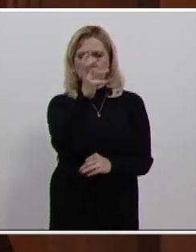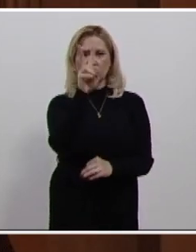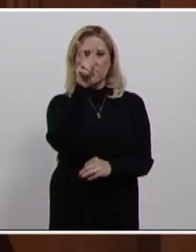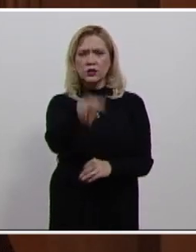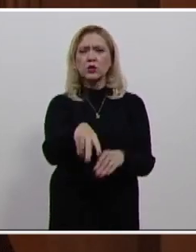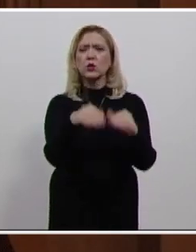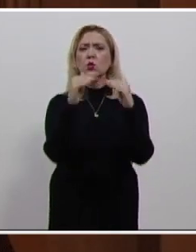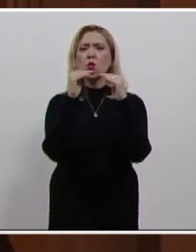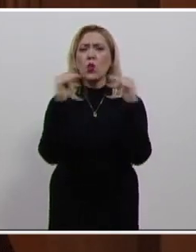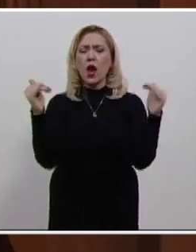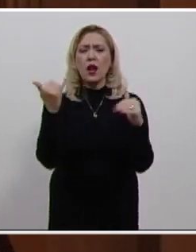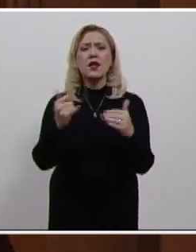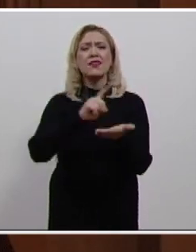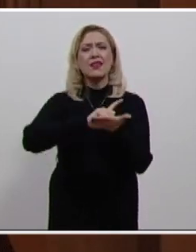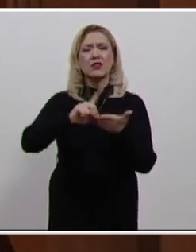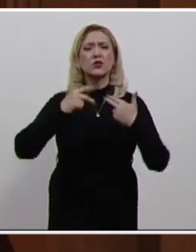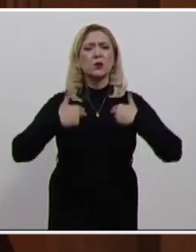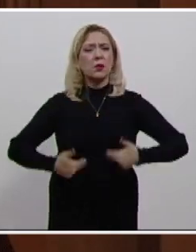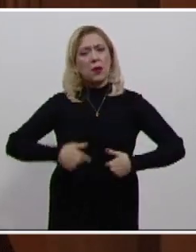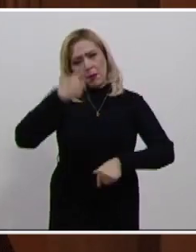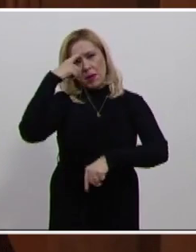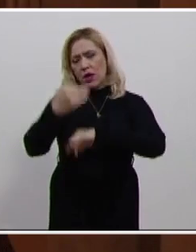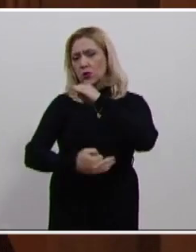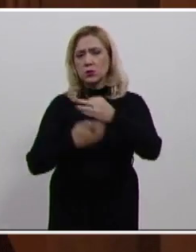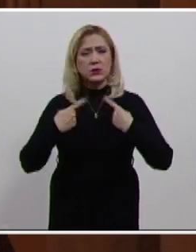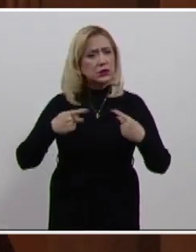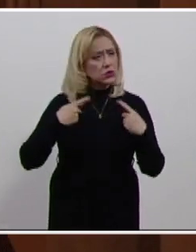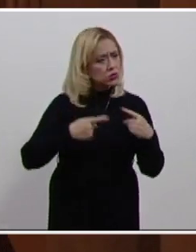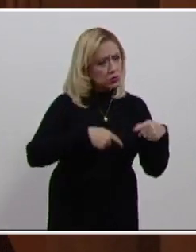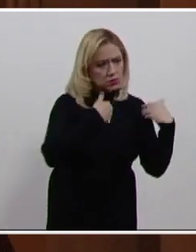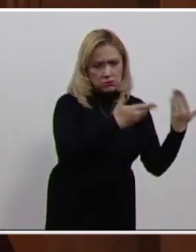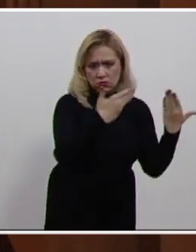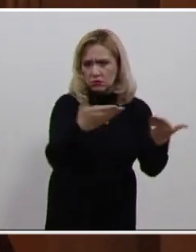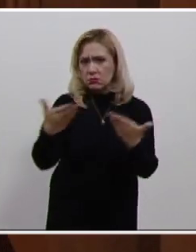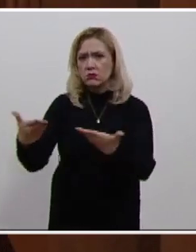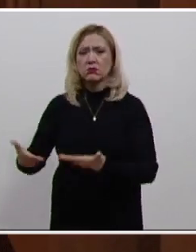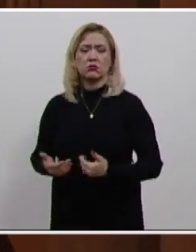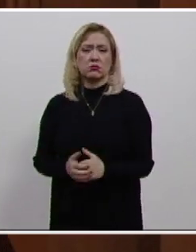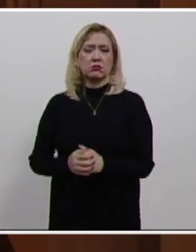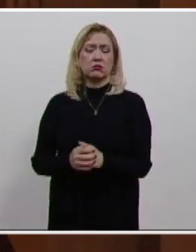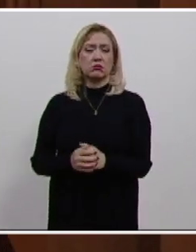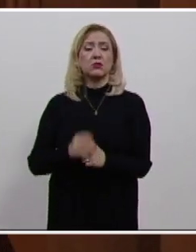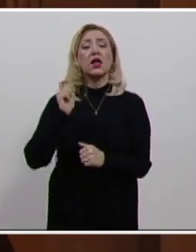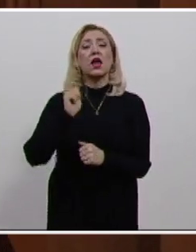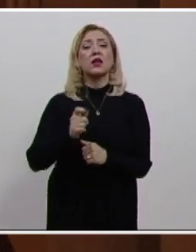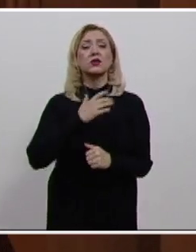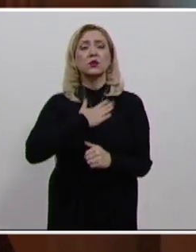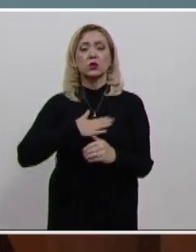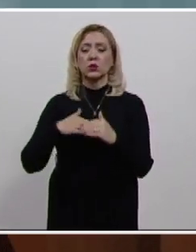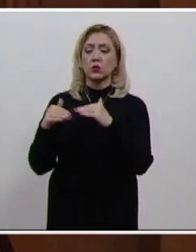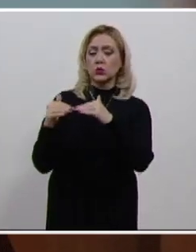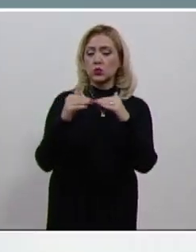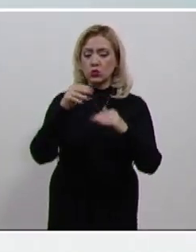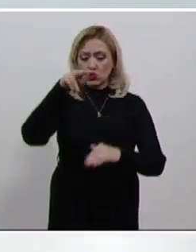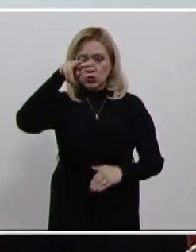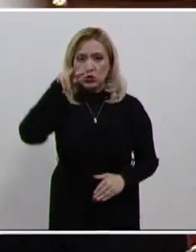universalidad de los derechos humanos, que está determinada a construir una democracia real.